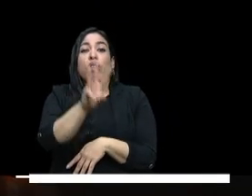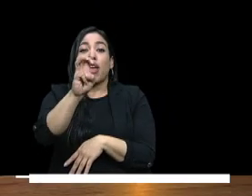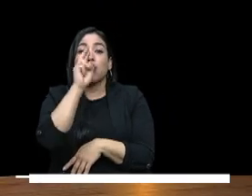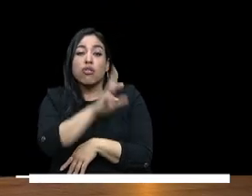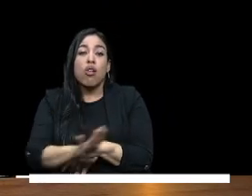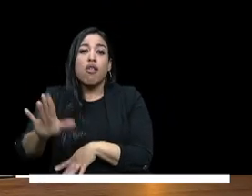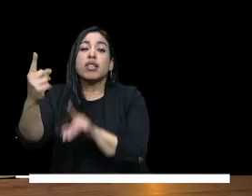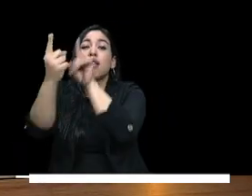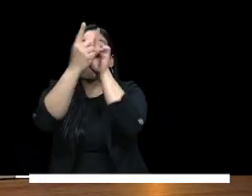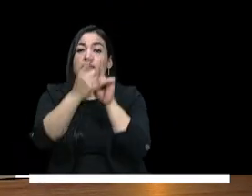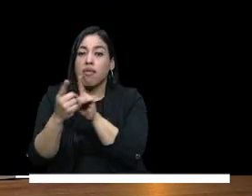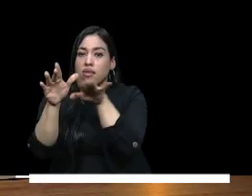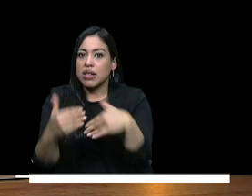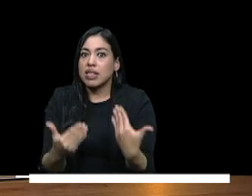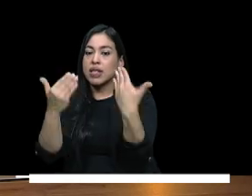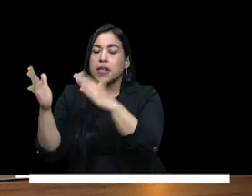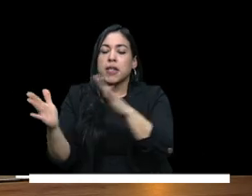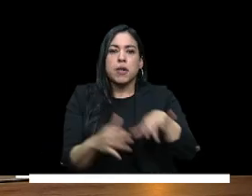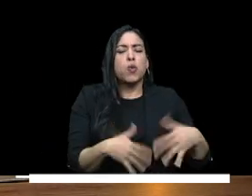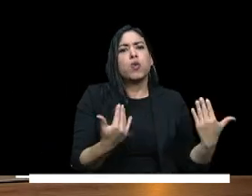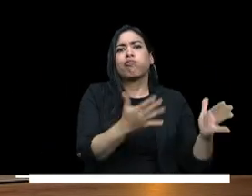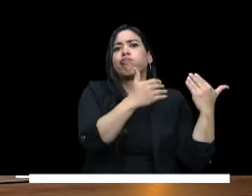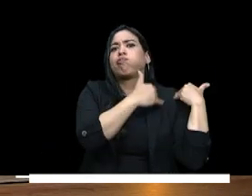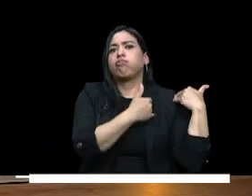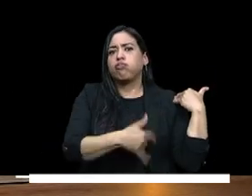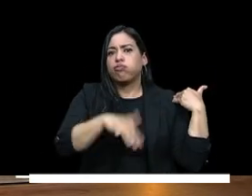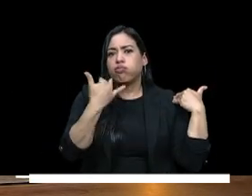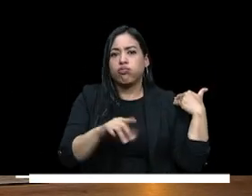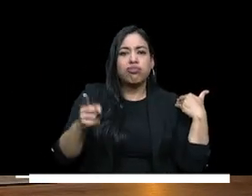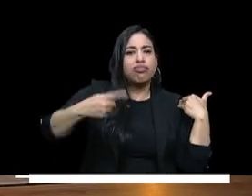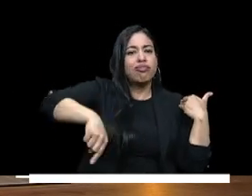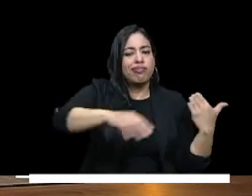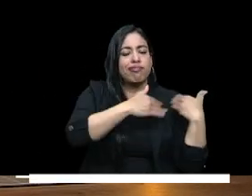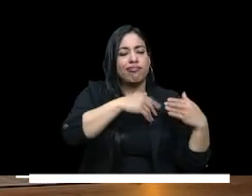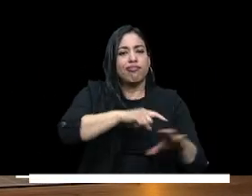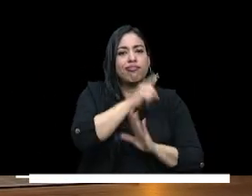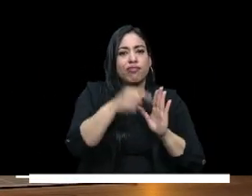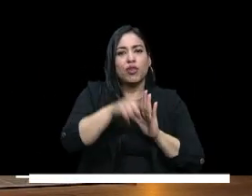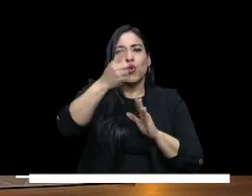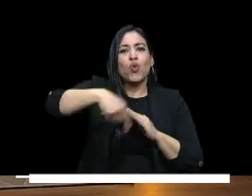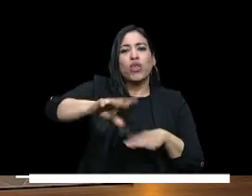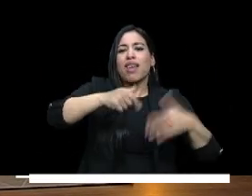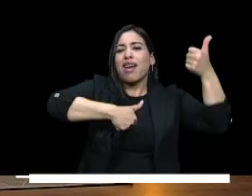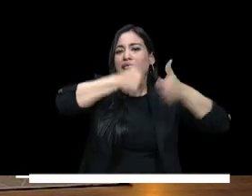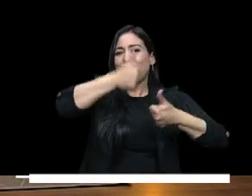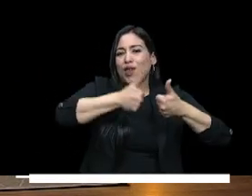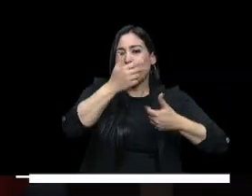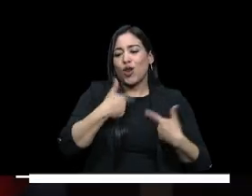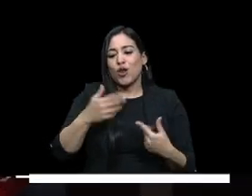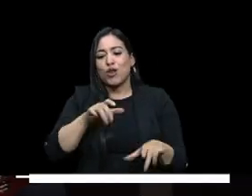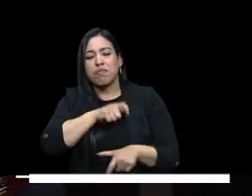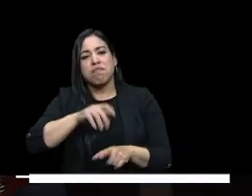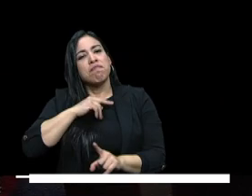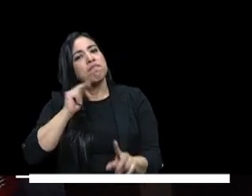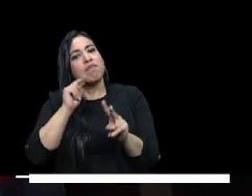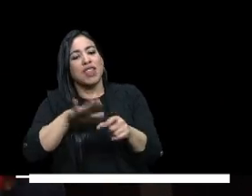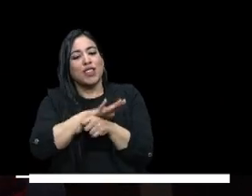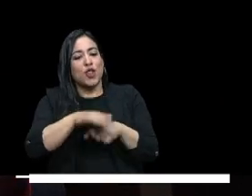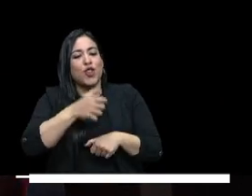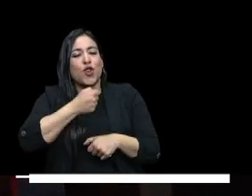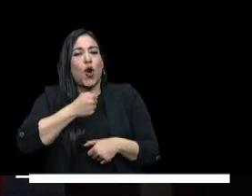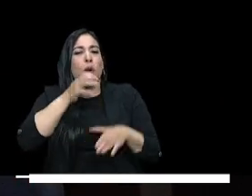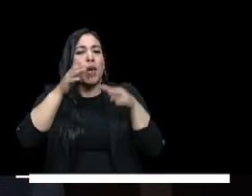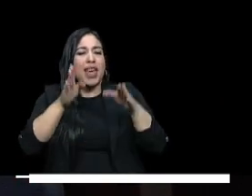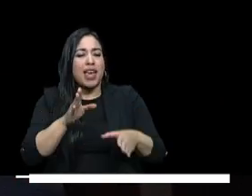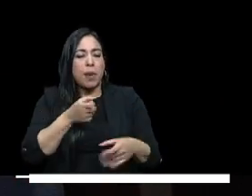lugares del país lo cierto es que la responsabilidad es de todos es ustedes como autoridades nosotros como ciudadanos en mi caso como